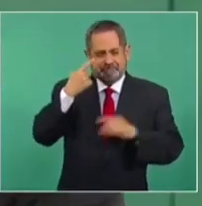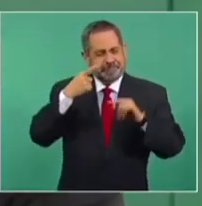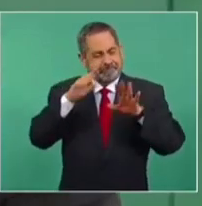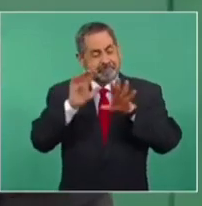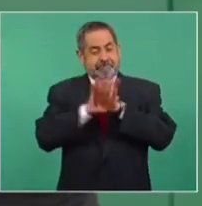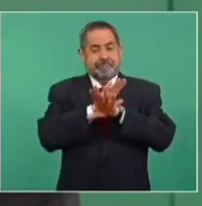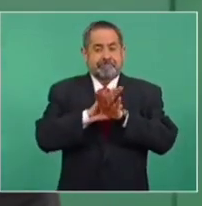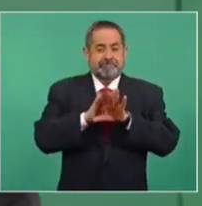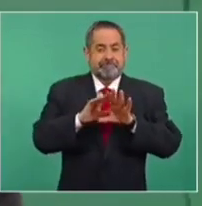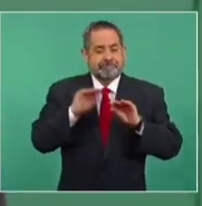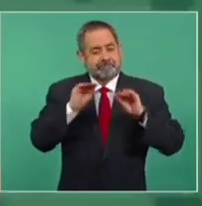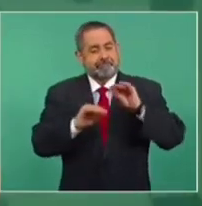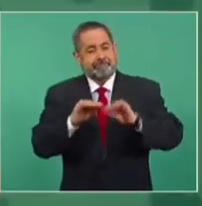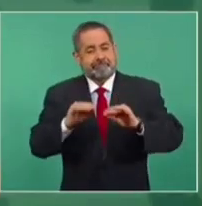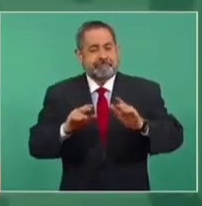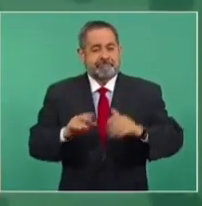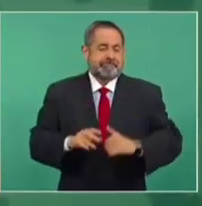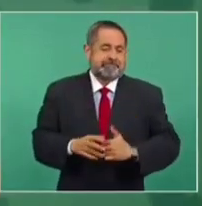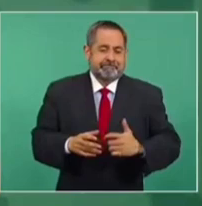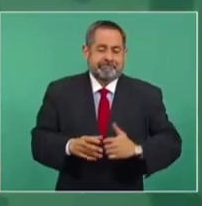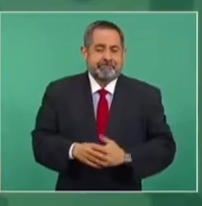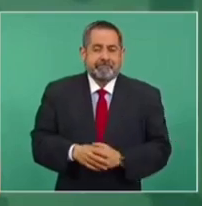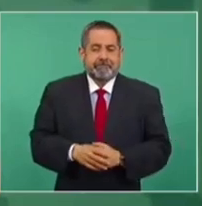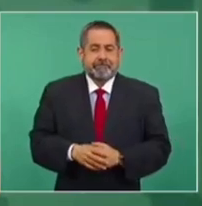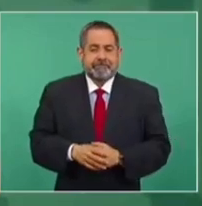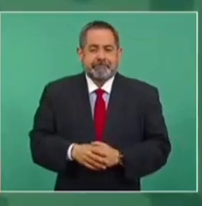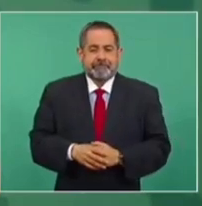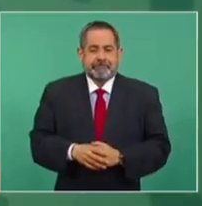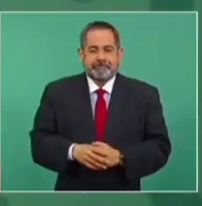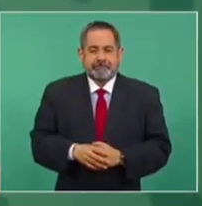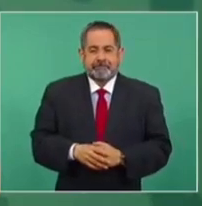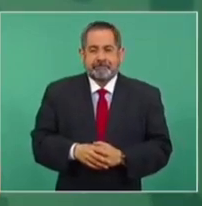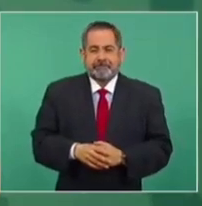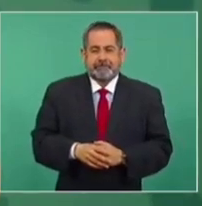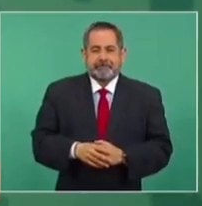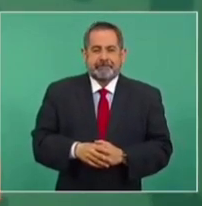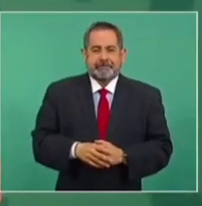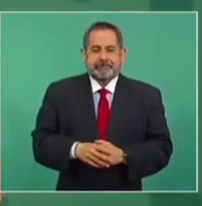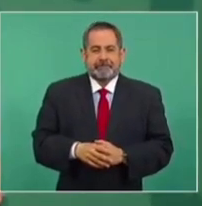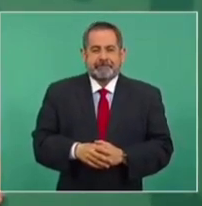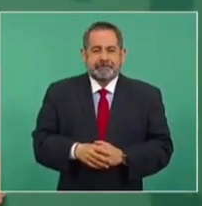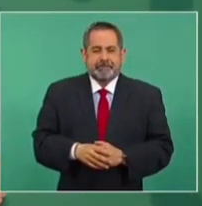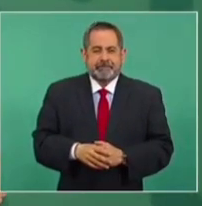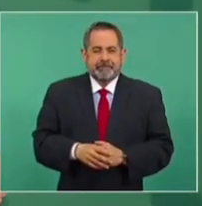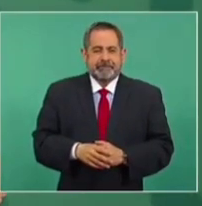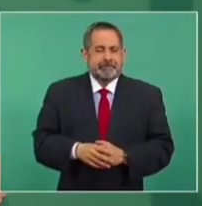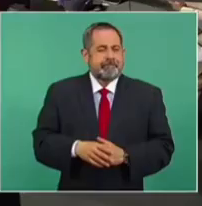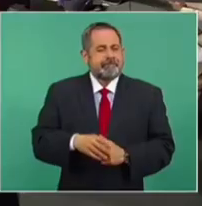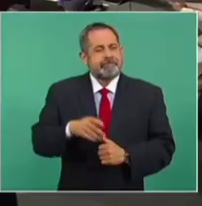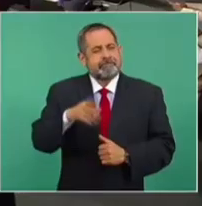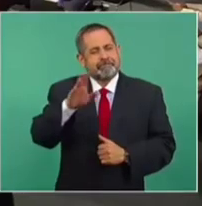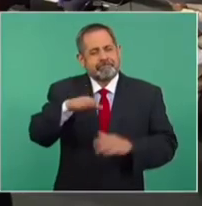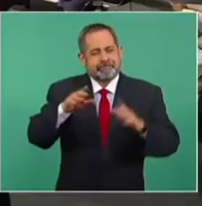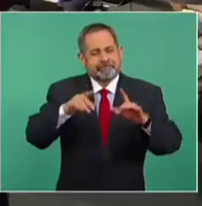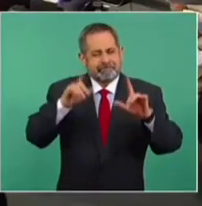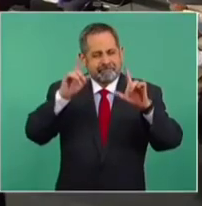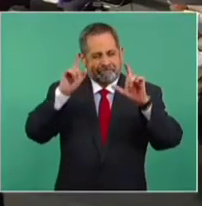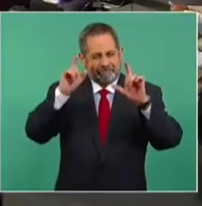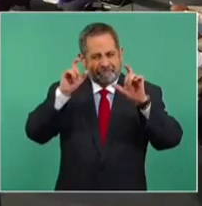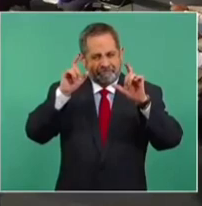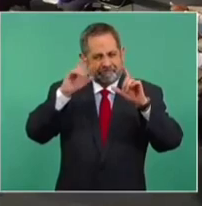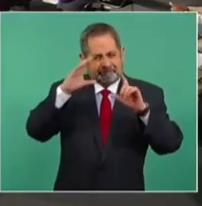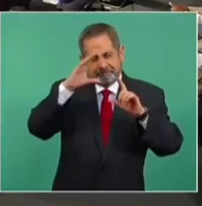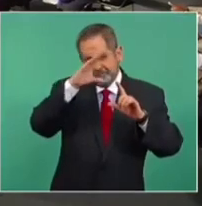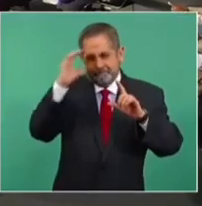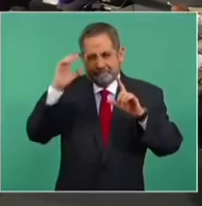A veces sacaban fotografías de cuando teníamos